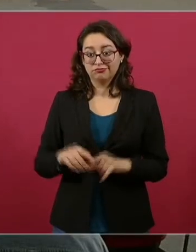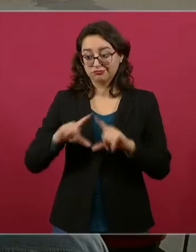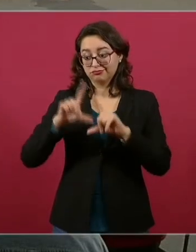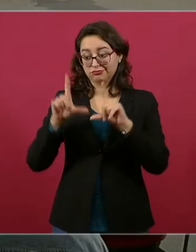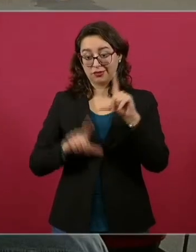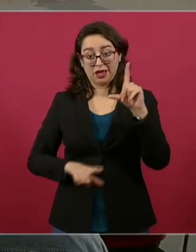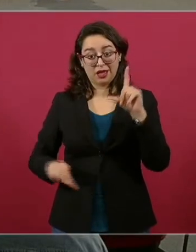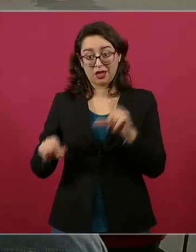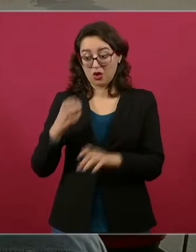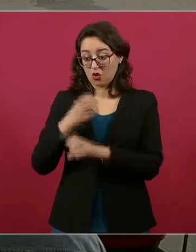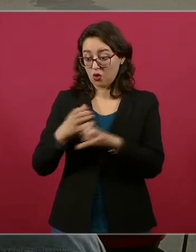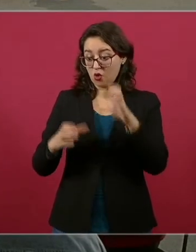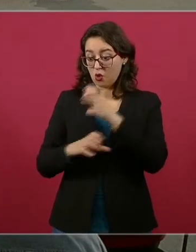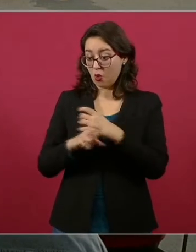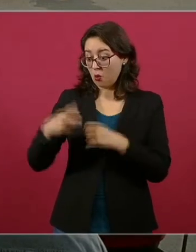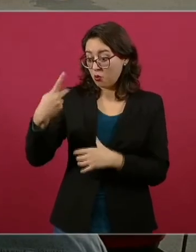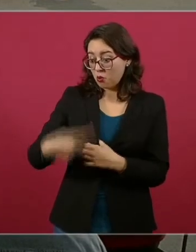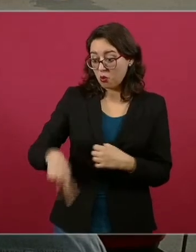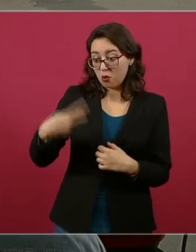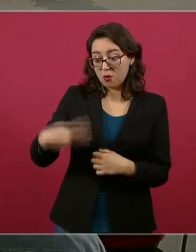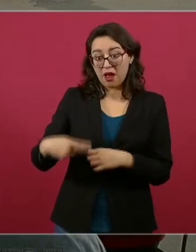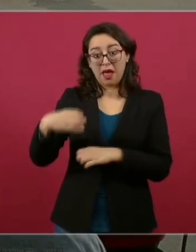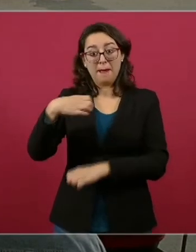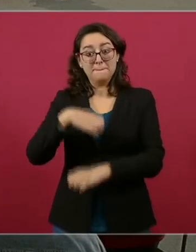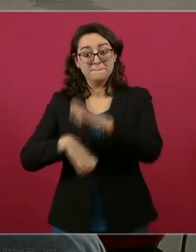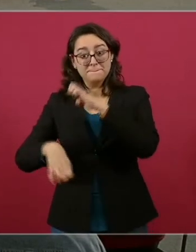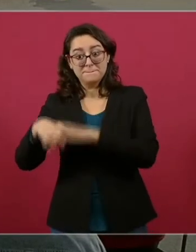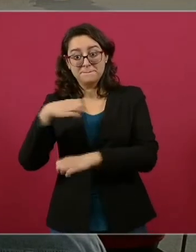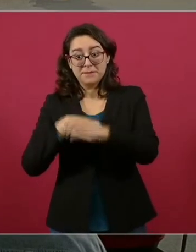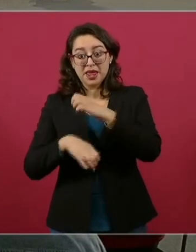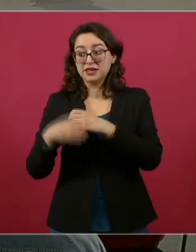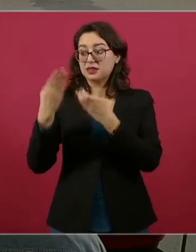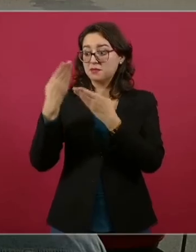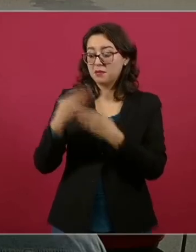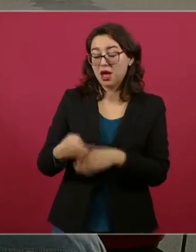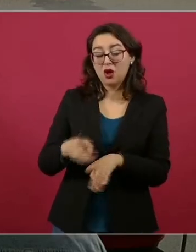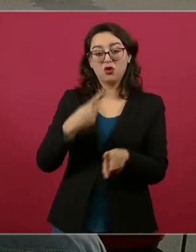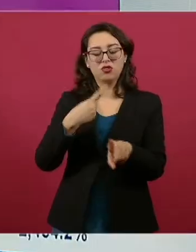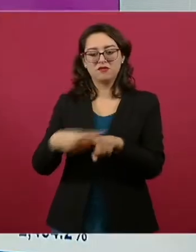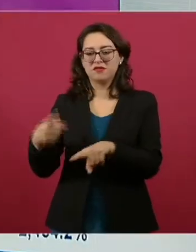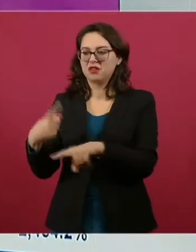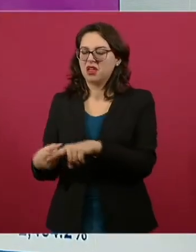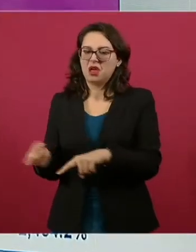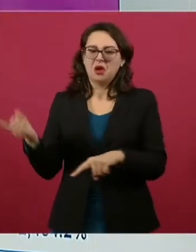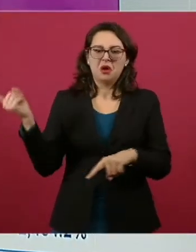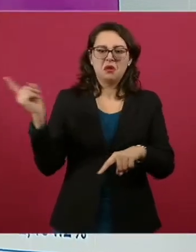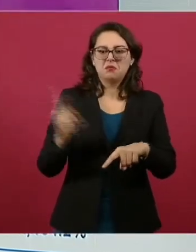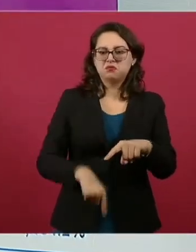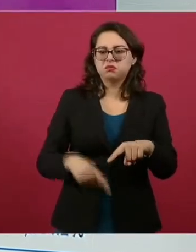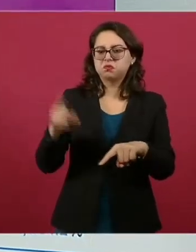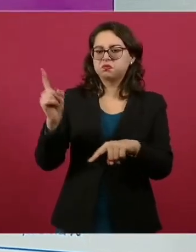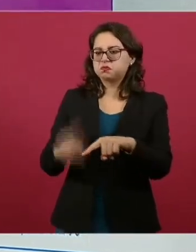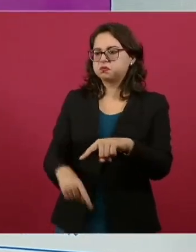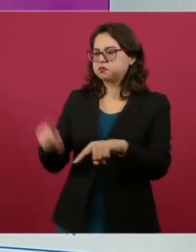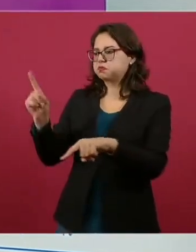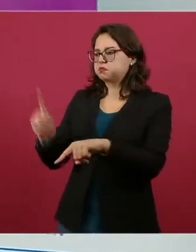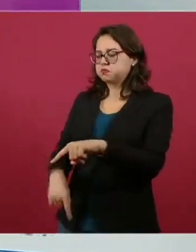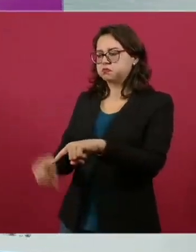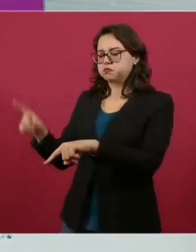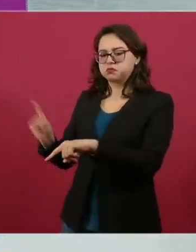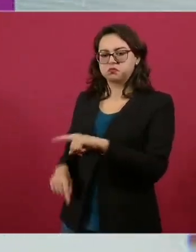bienes nacionales. Y en el plan, que le llamaban